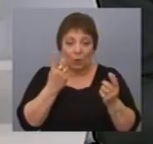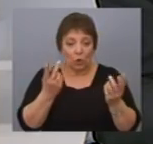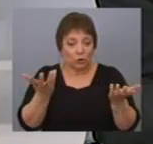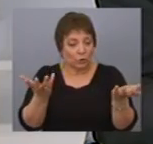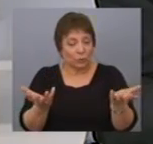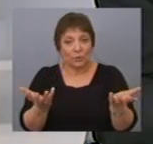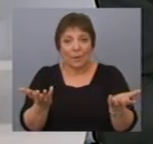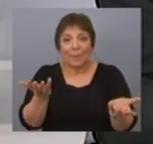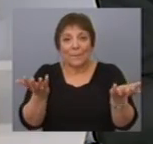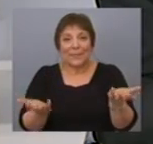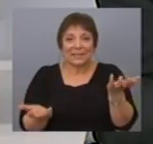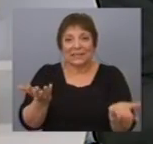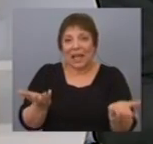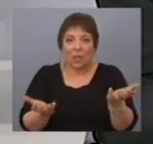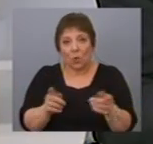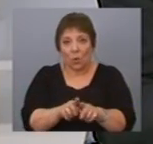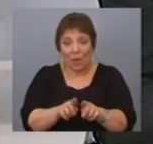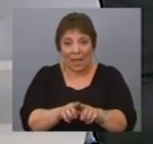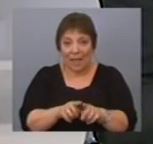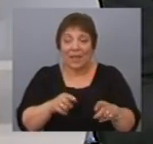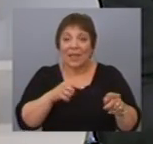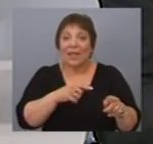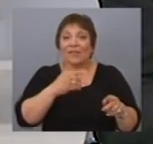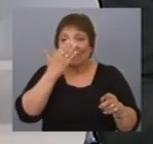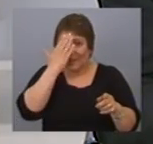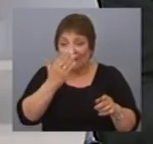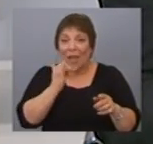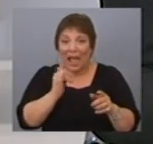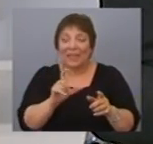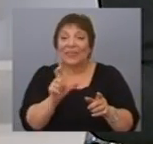¿Qué Frente Amplio?